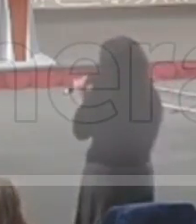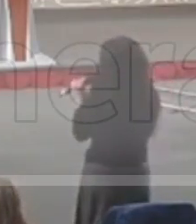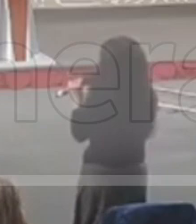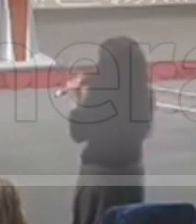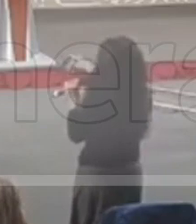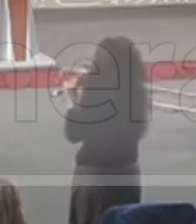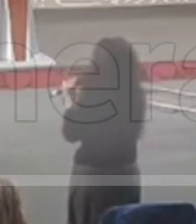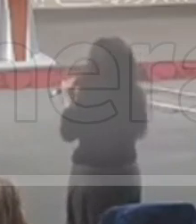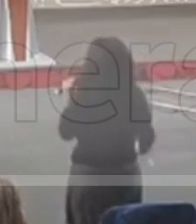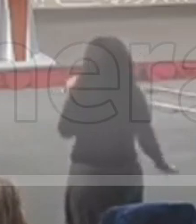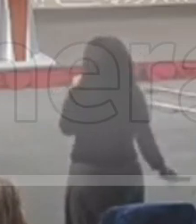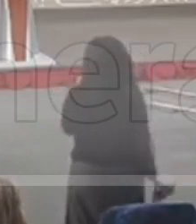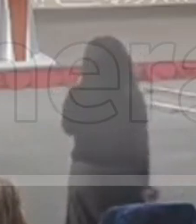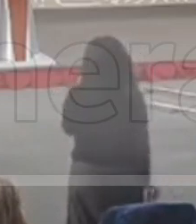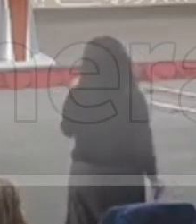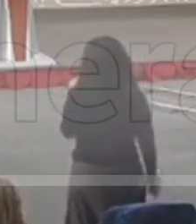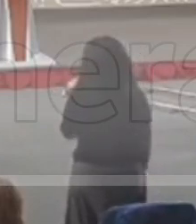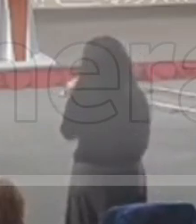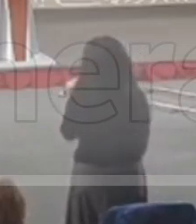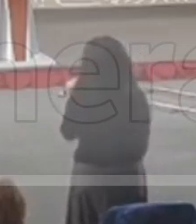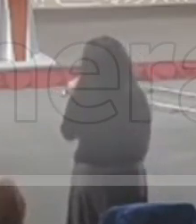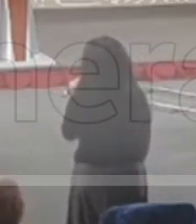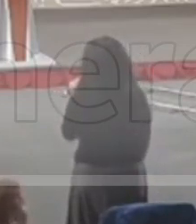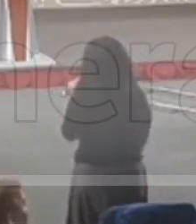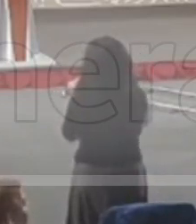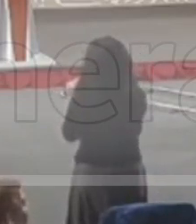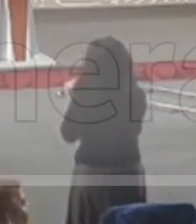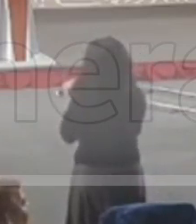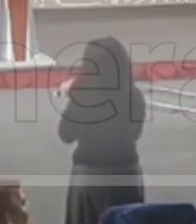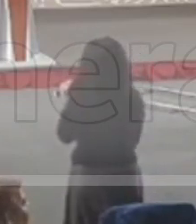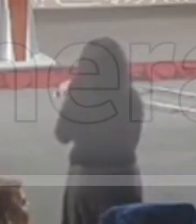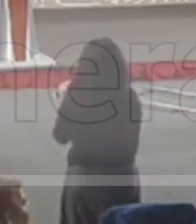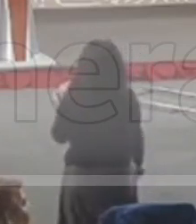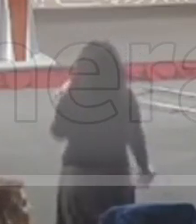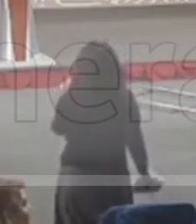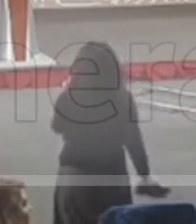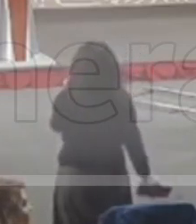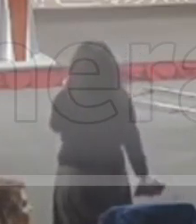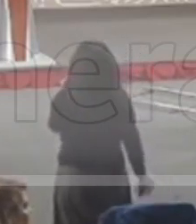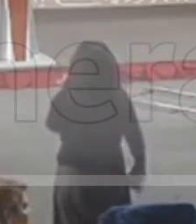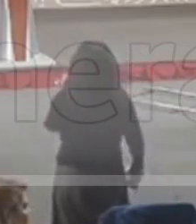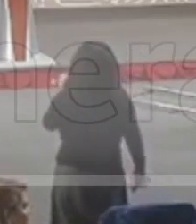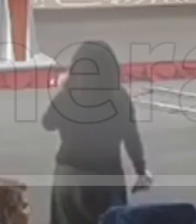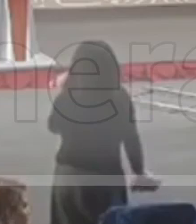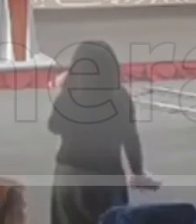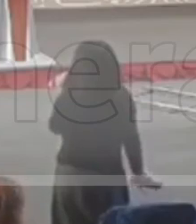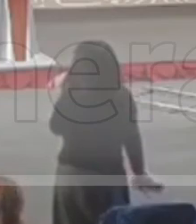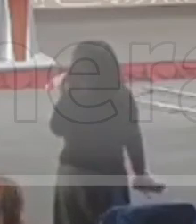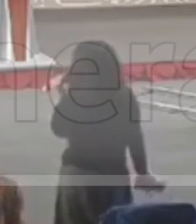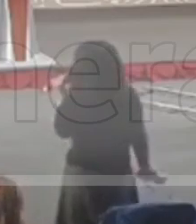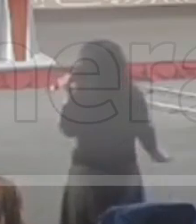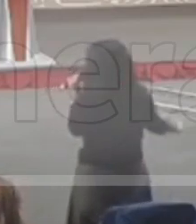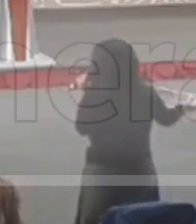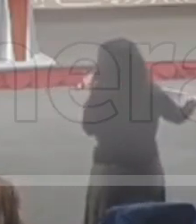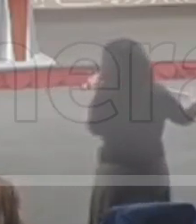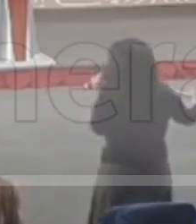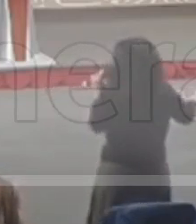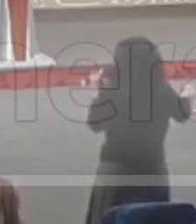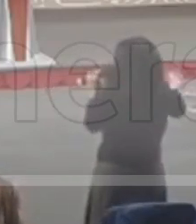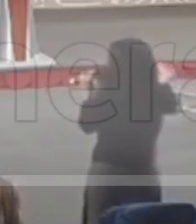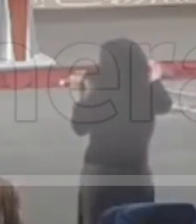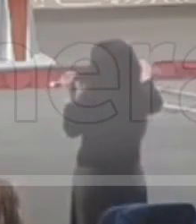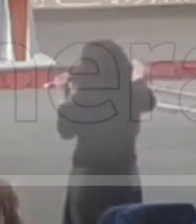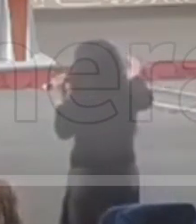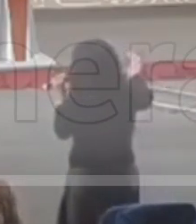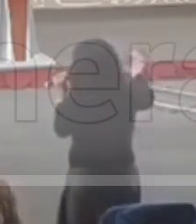contra los criminales al igual que en el tema de Enrique Peña Nieto qué más da le haya inyectado dinero sabemos que le pagaba a los medios de